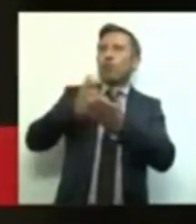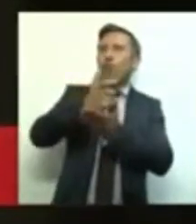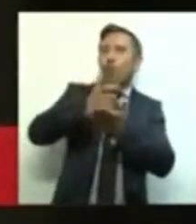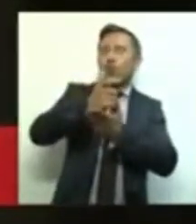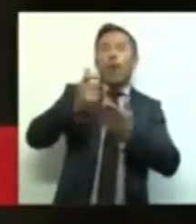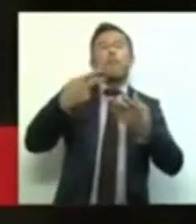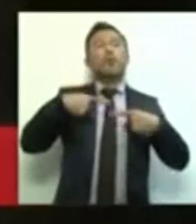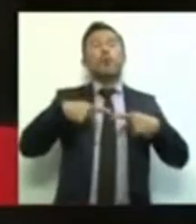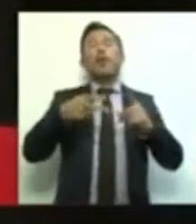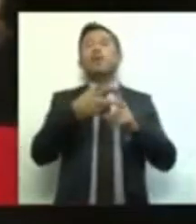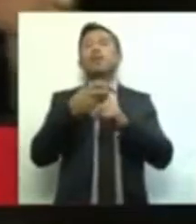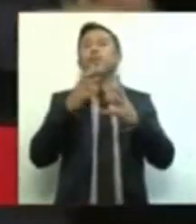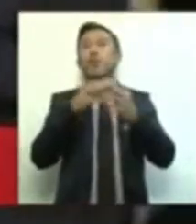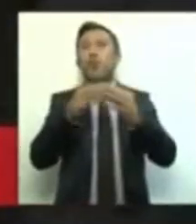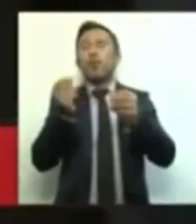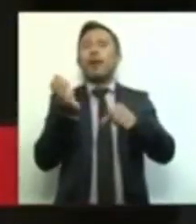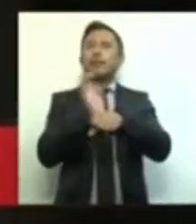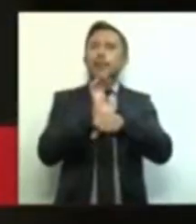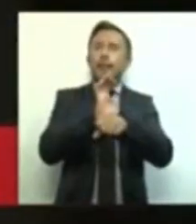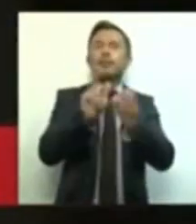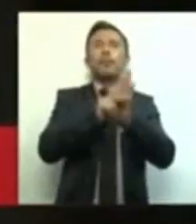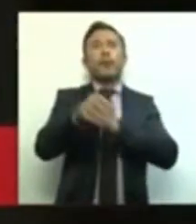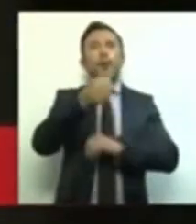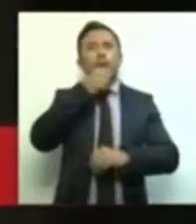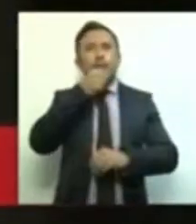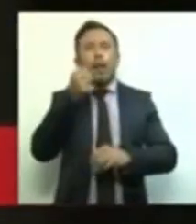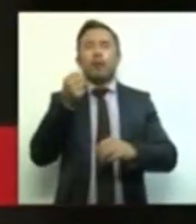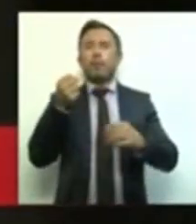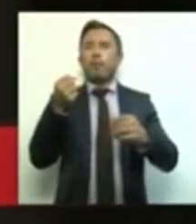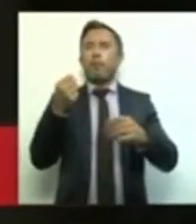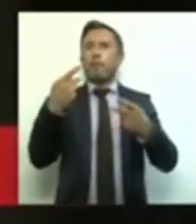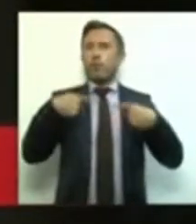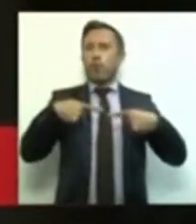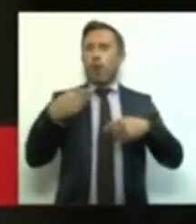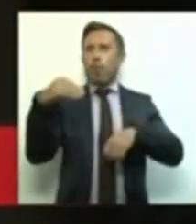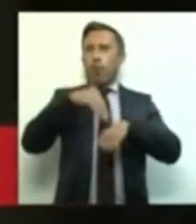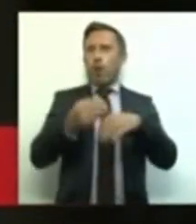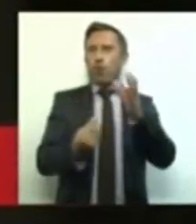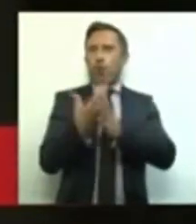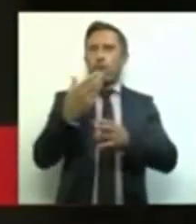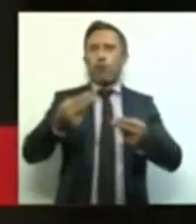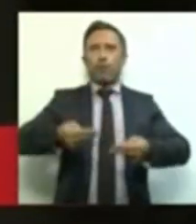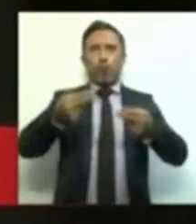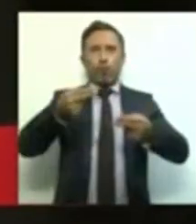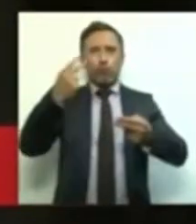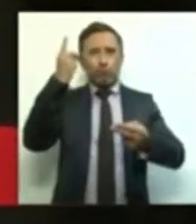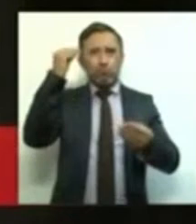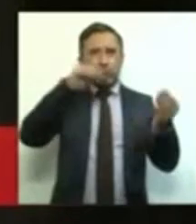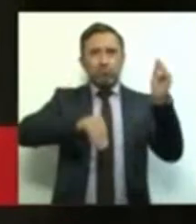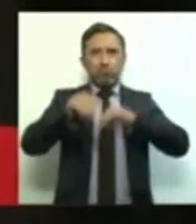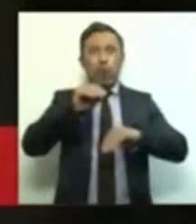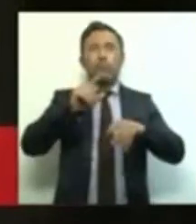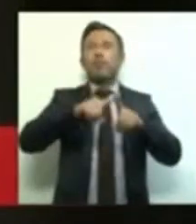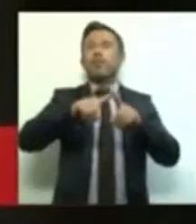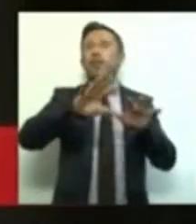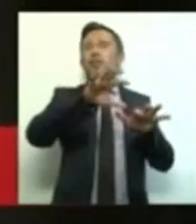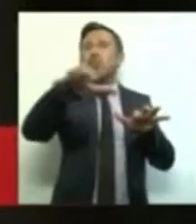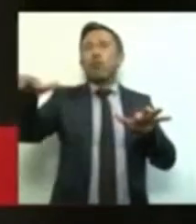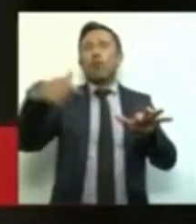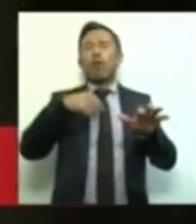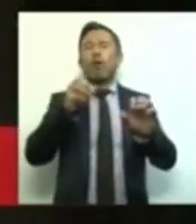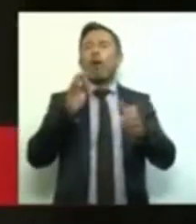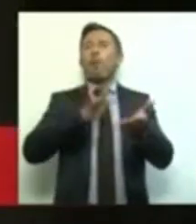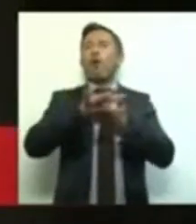traicionen a los cineastas, a los periodistas, a los emprendedores y a muchos sectores más que dejarán desamparados. En el grupo